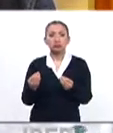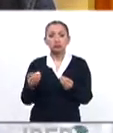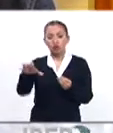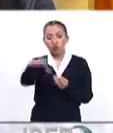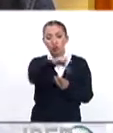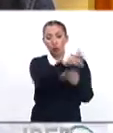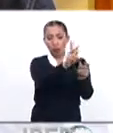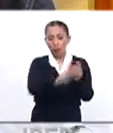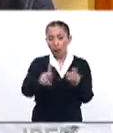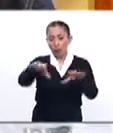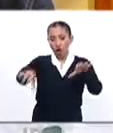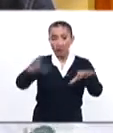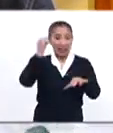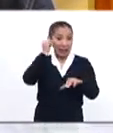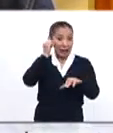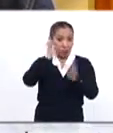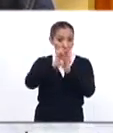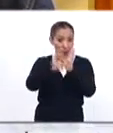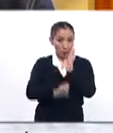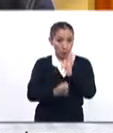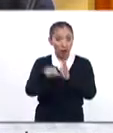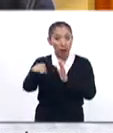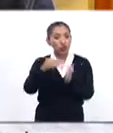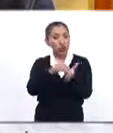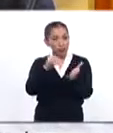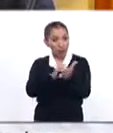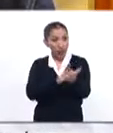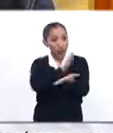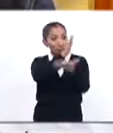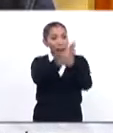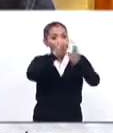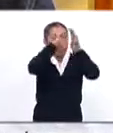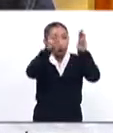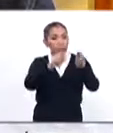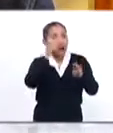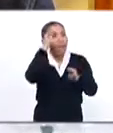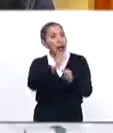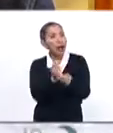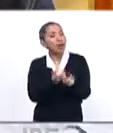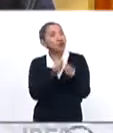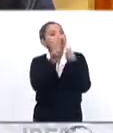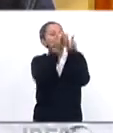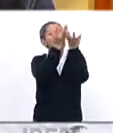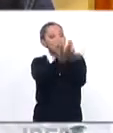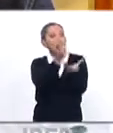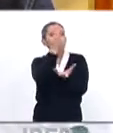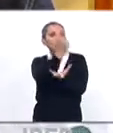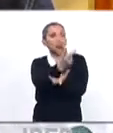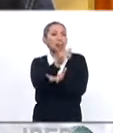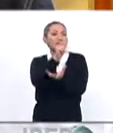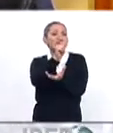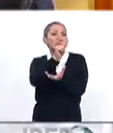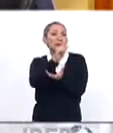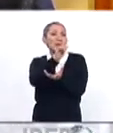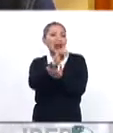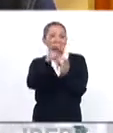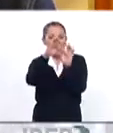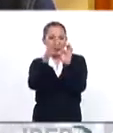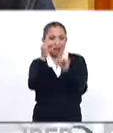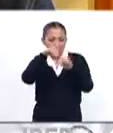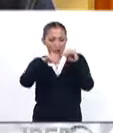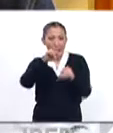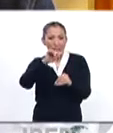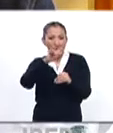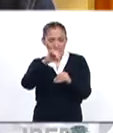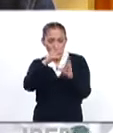poblaciones en las sierras guerrerenses que aún acuden a los montes para llevar ofrendas de tzuali, que son figuras hechas de